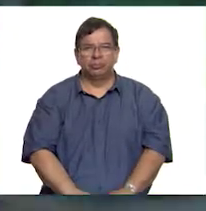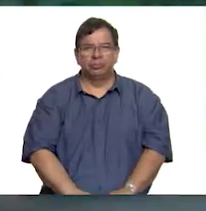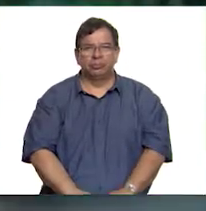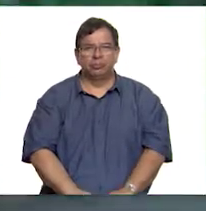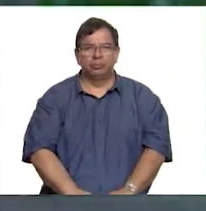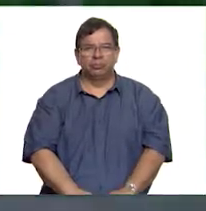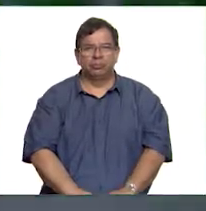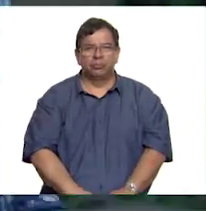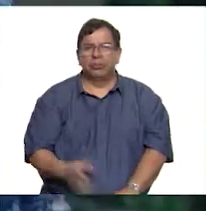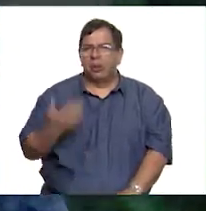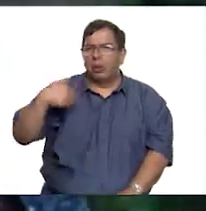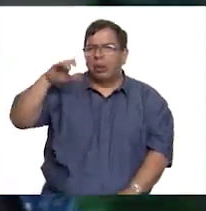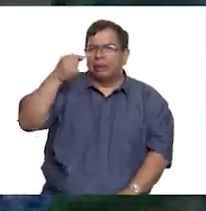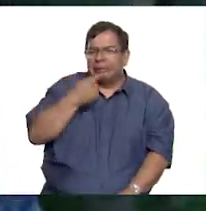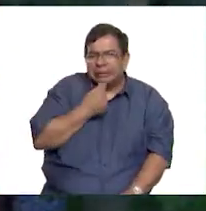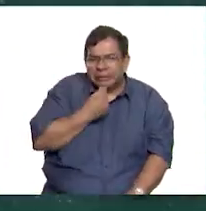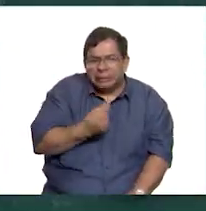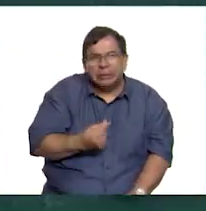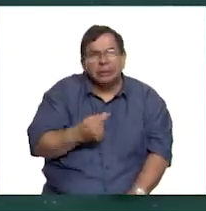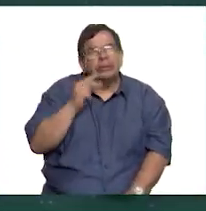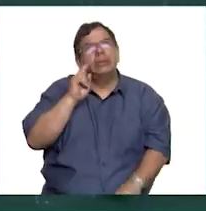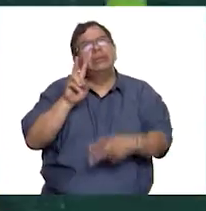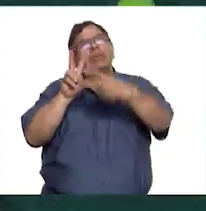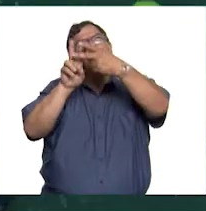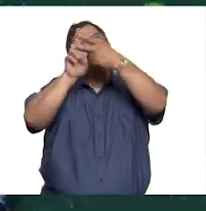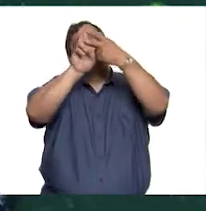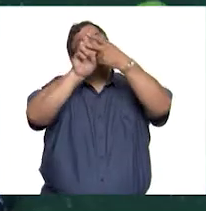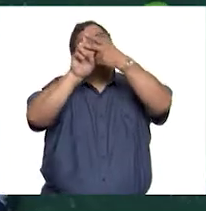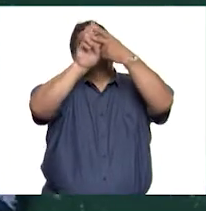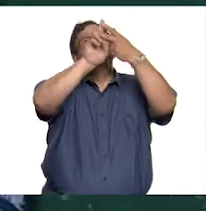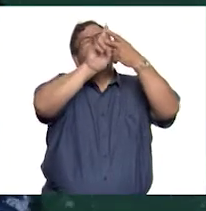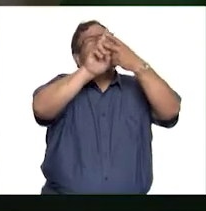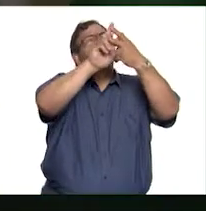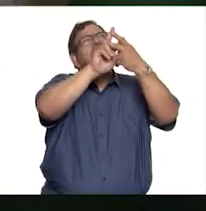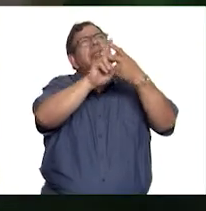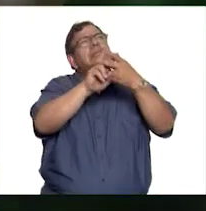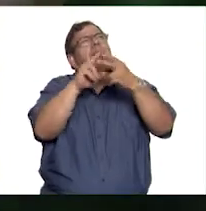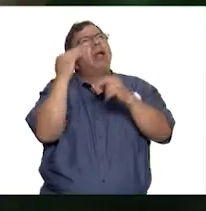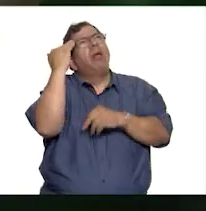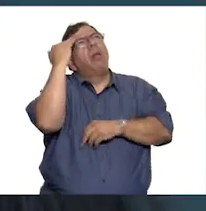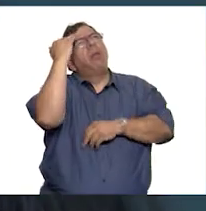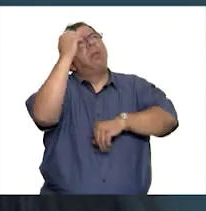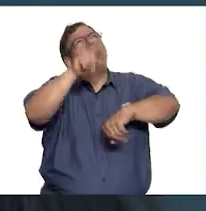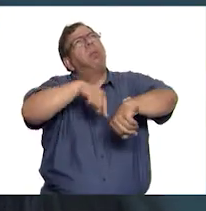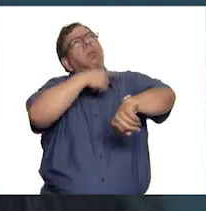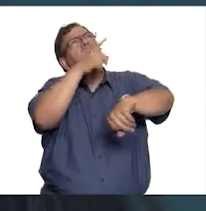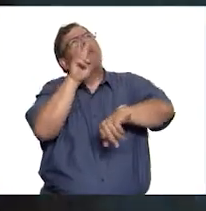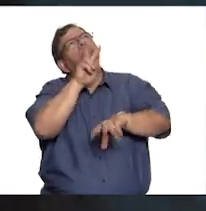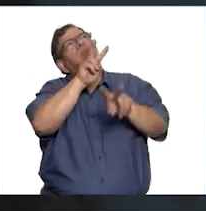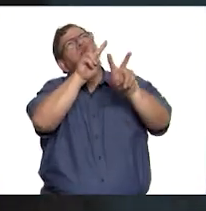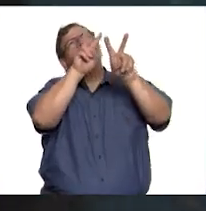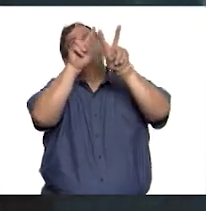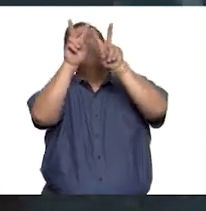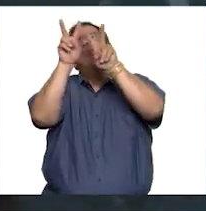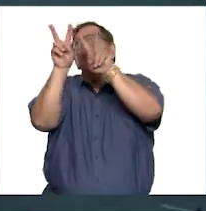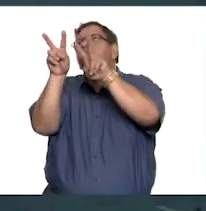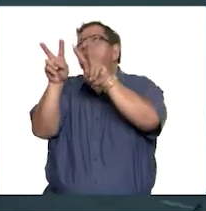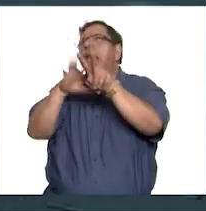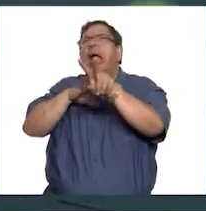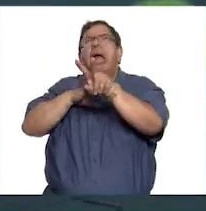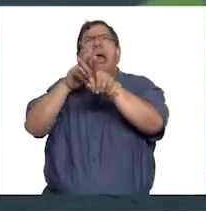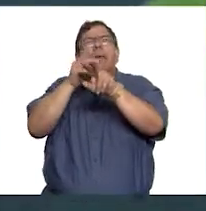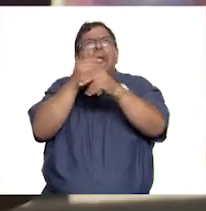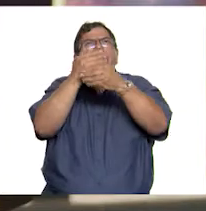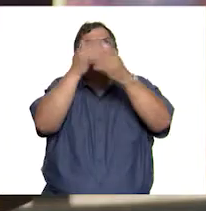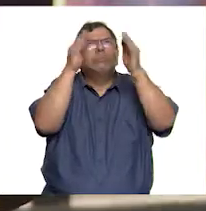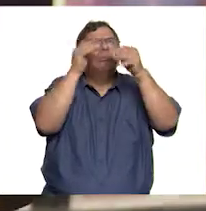cuando era pequeña creía que las estrellas serían mi pasión y pasaba horas viendo al espacio y todo lo que aún había por